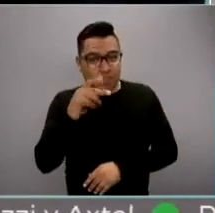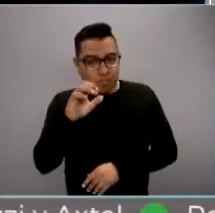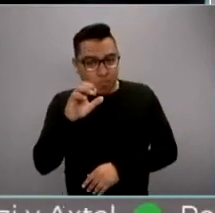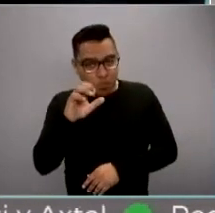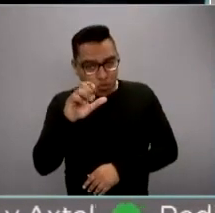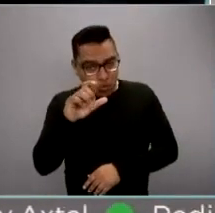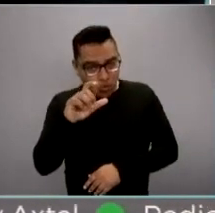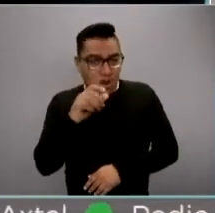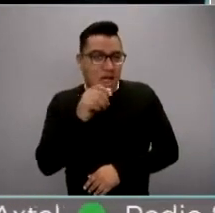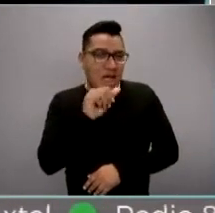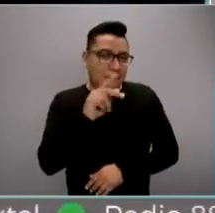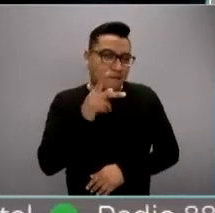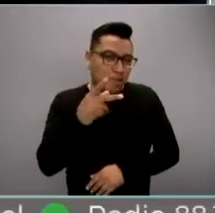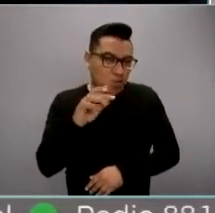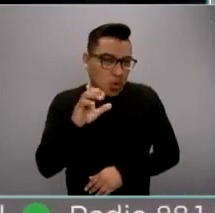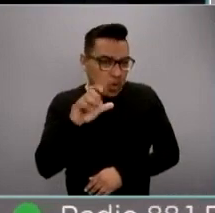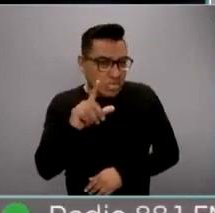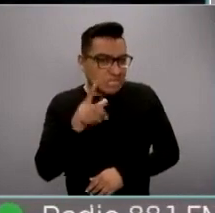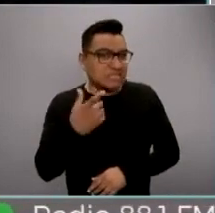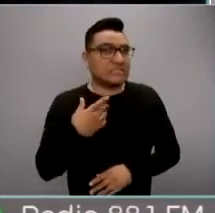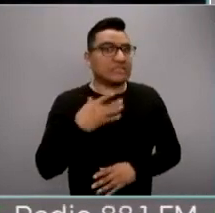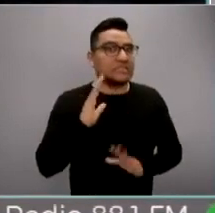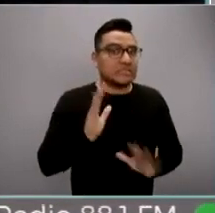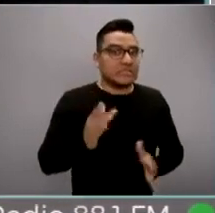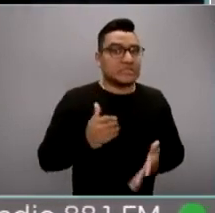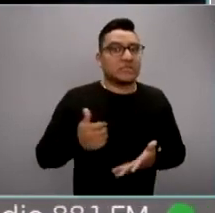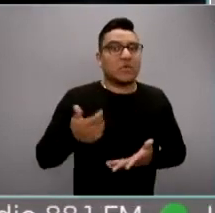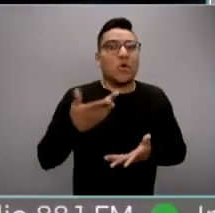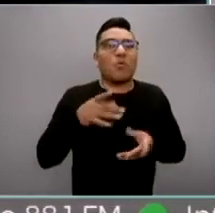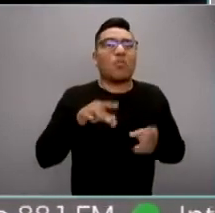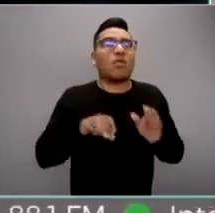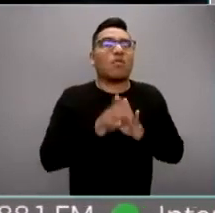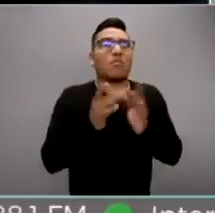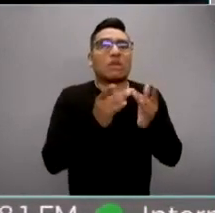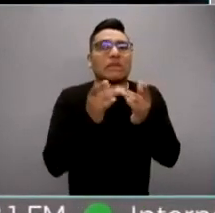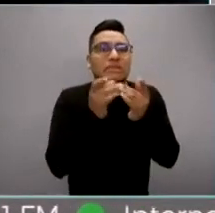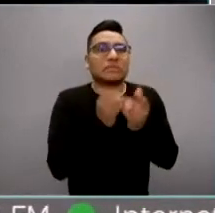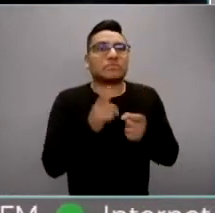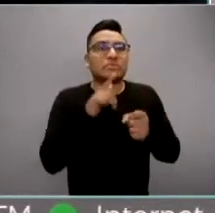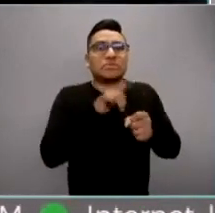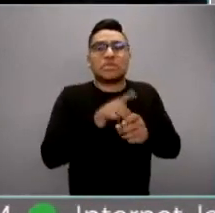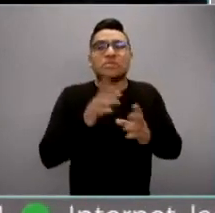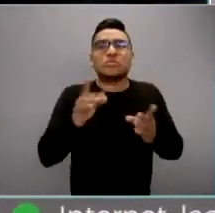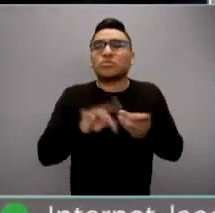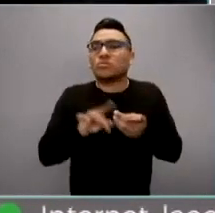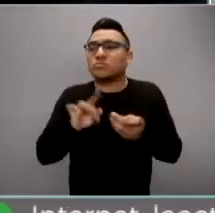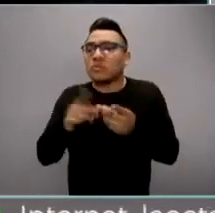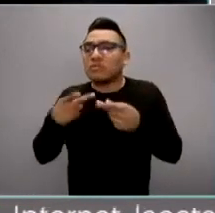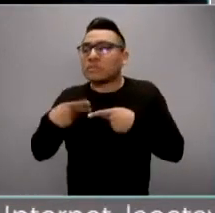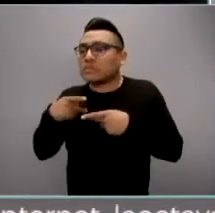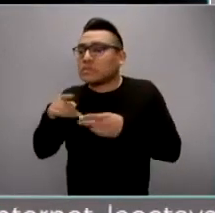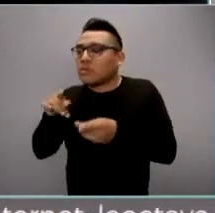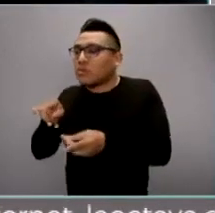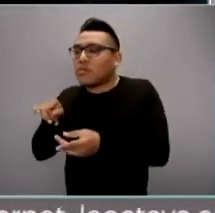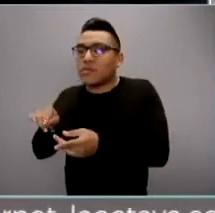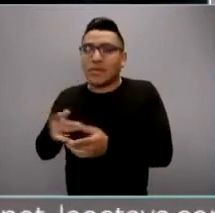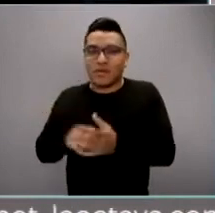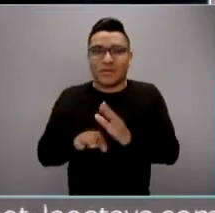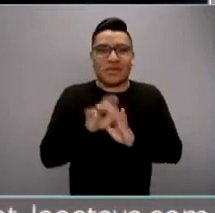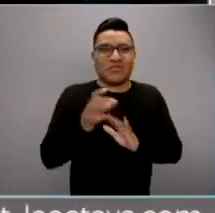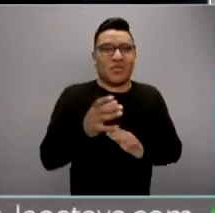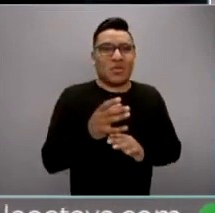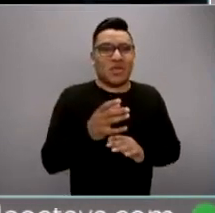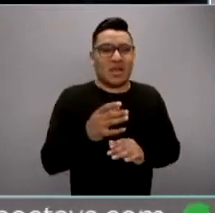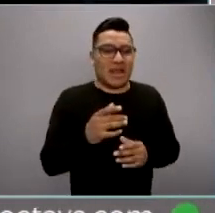Esta onda de se está usando nuestra ubicación en las redes, en nuestro teléfono, para medir la movilidad. Es decir, el lado A, el lado